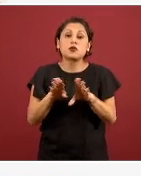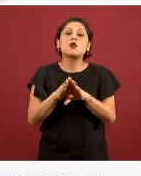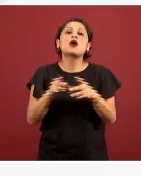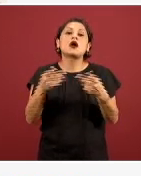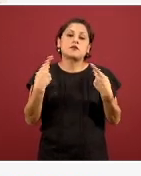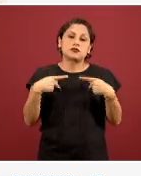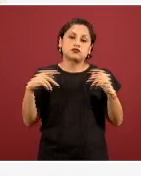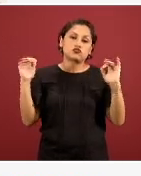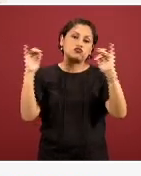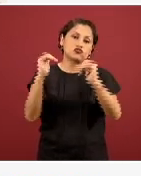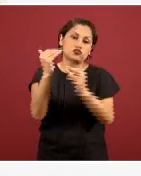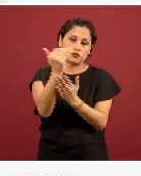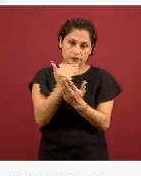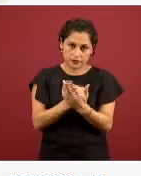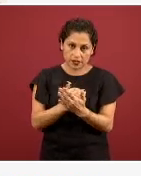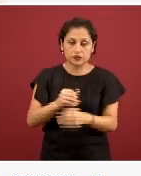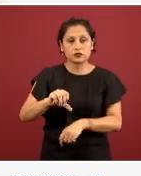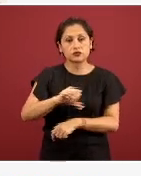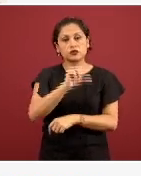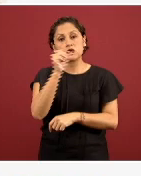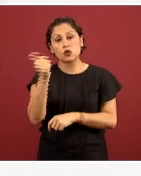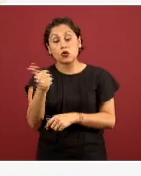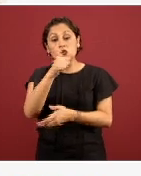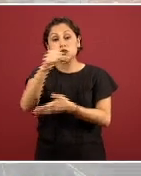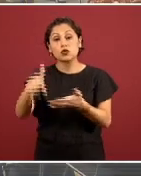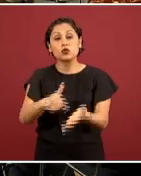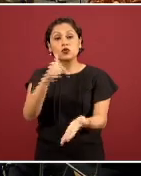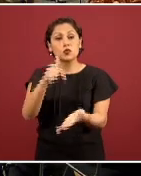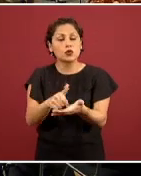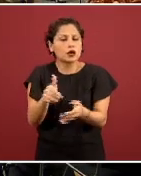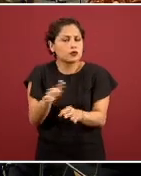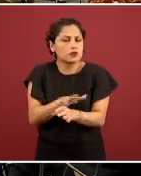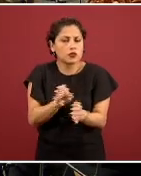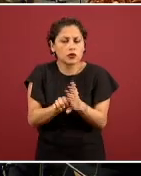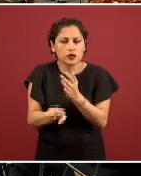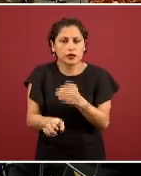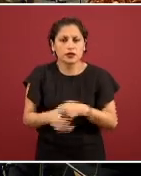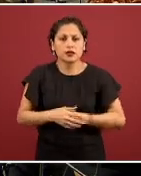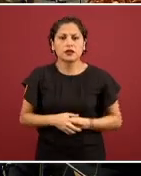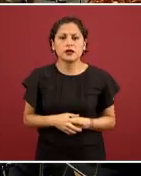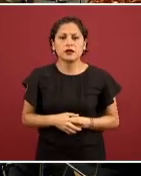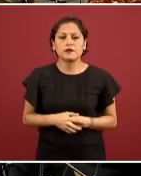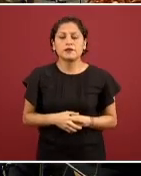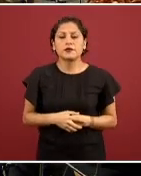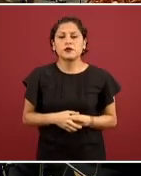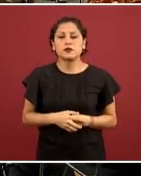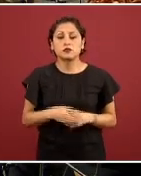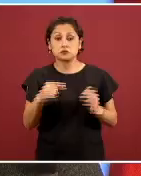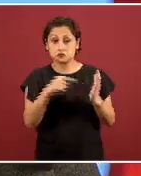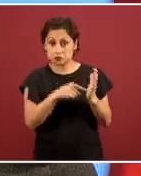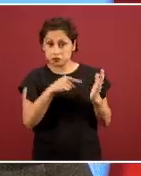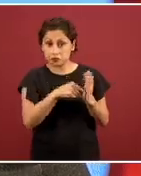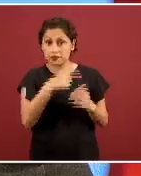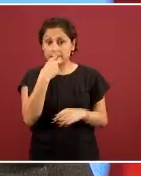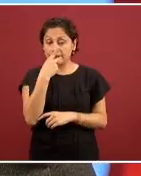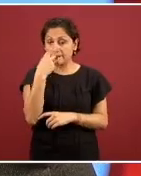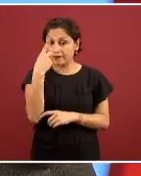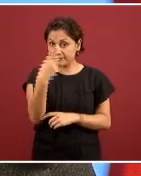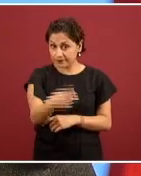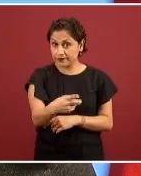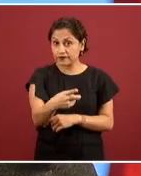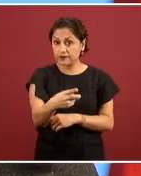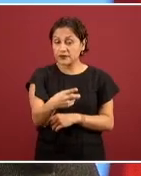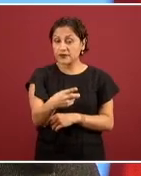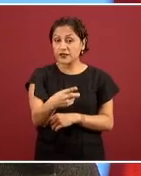particularmente también los espacios abiertos en donde manejamos los lineamientos que se deben de utilizar en